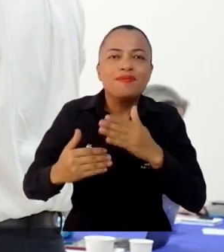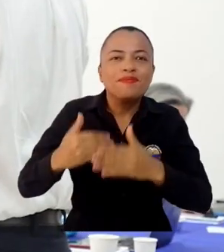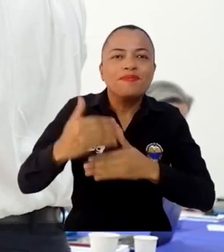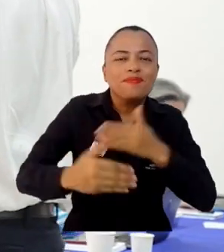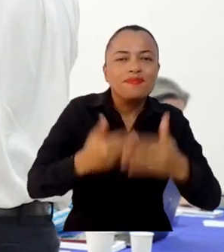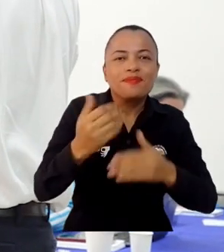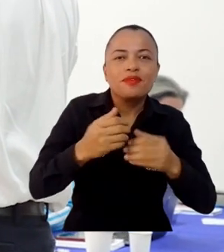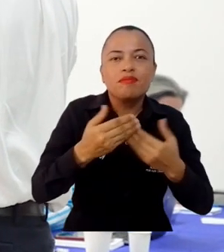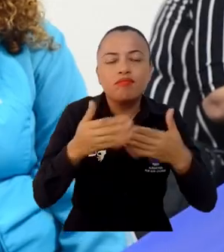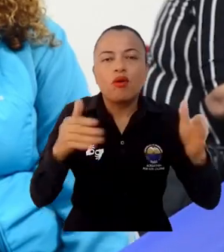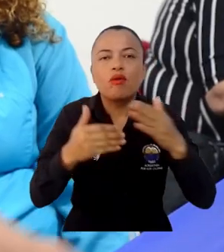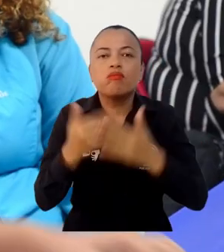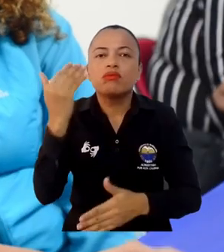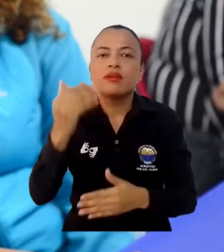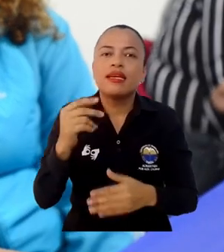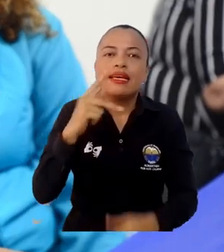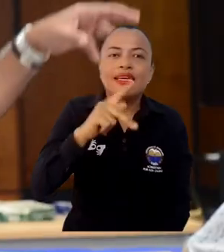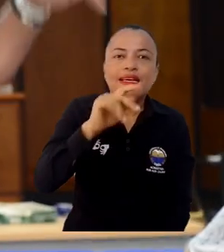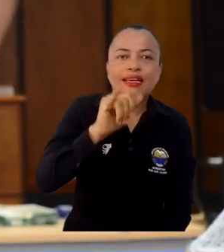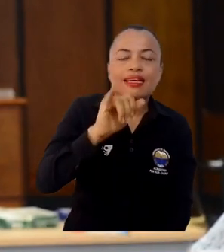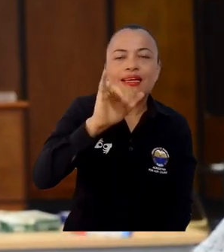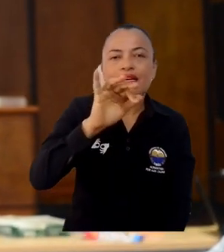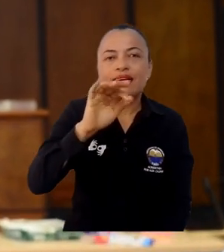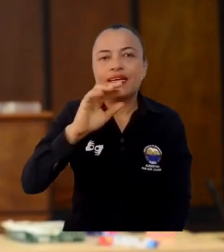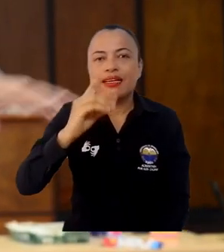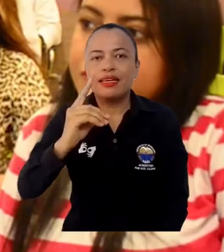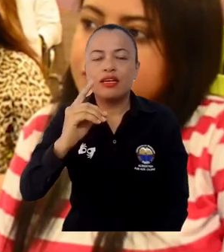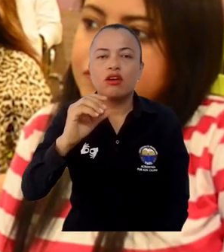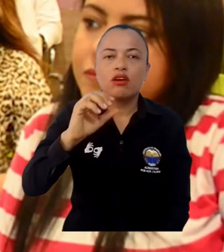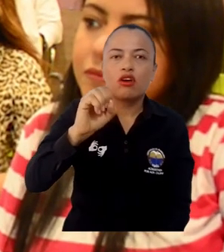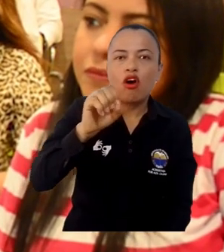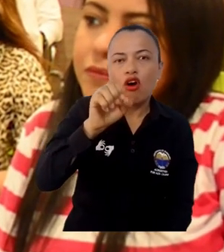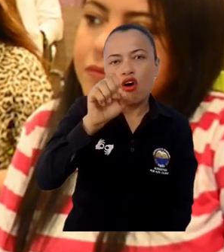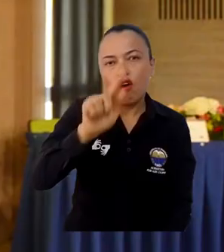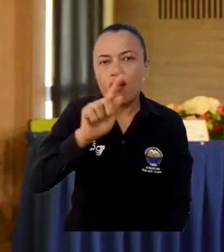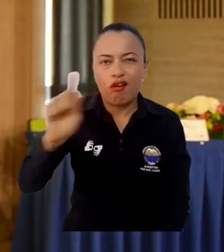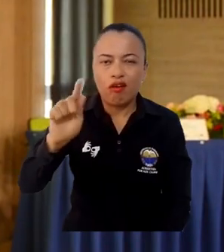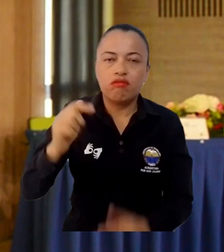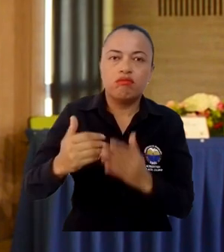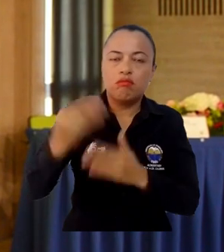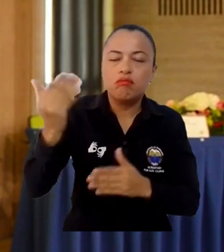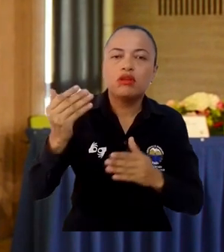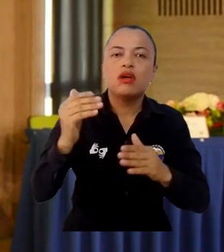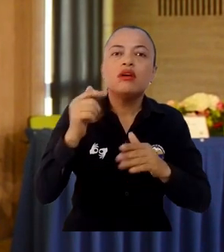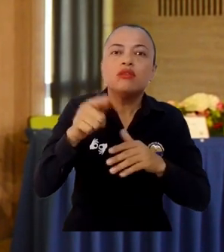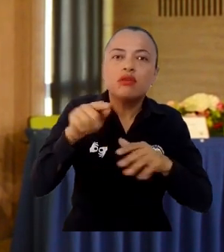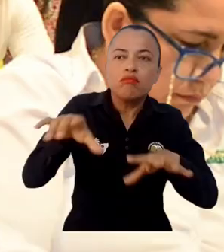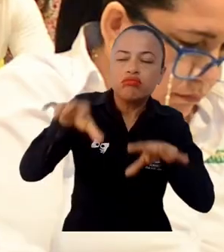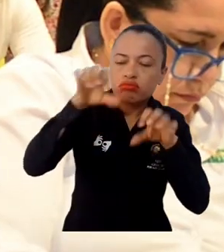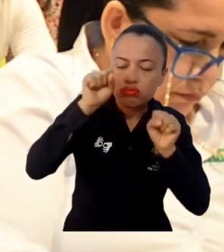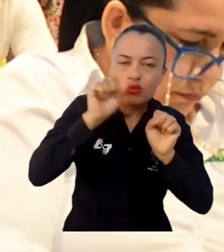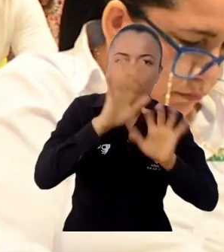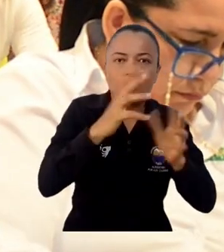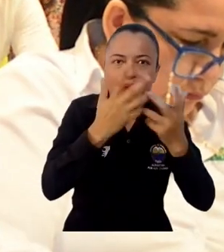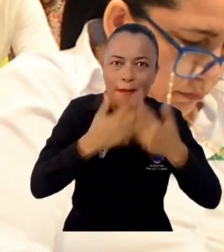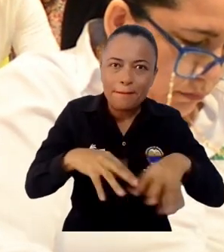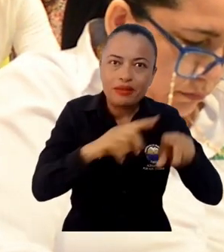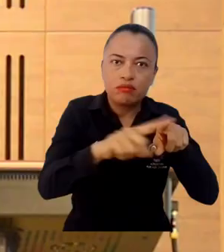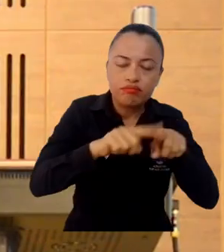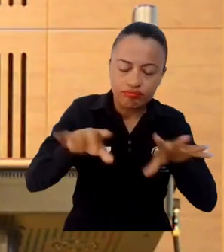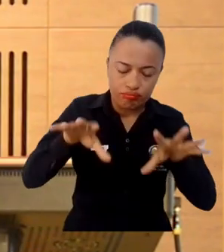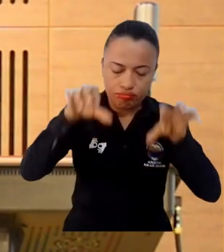El lanzamiento oficial de este nuevo periodo del proyecto se hizo con el kick-off, con el fin de compartir direccionamientos y tener una mayor